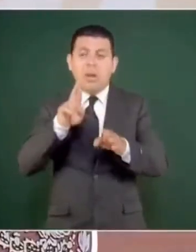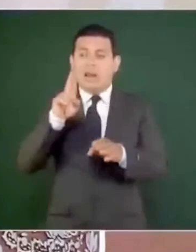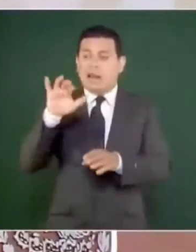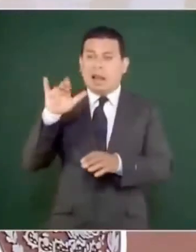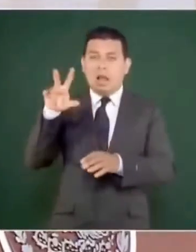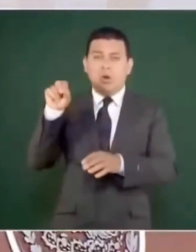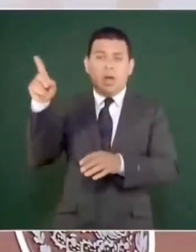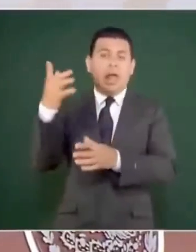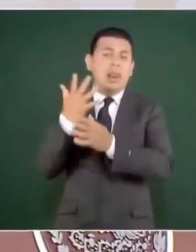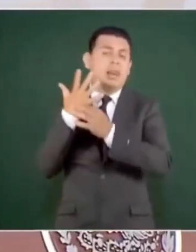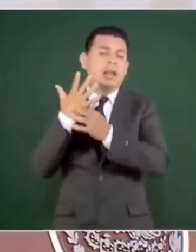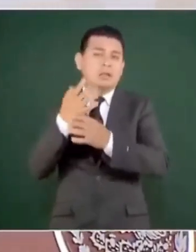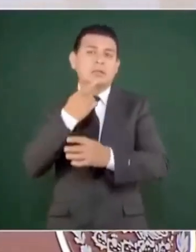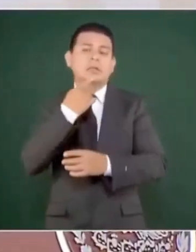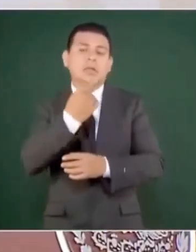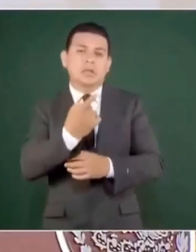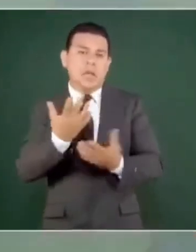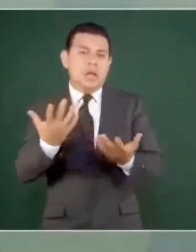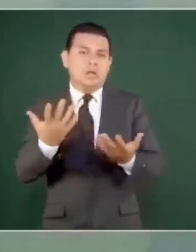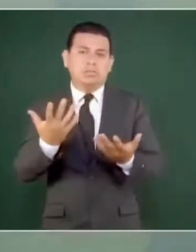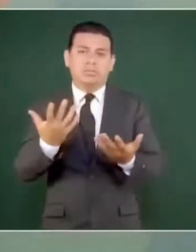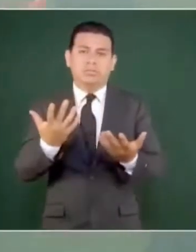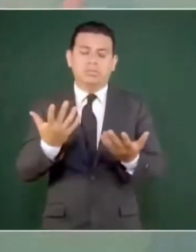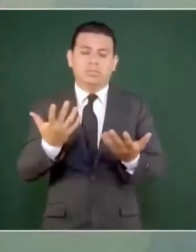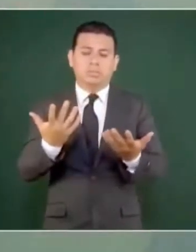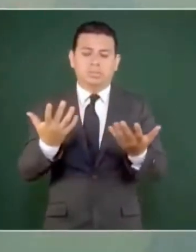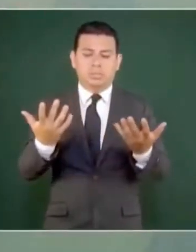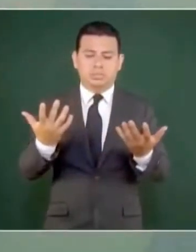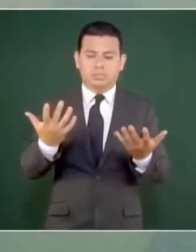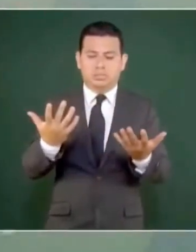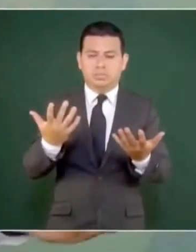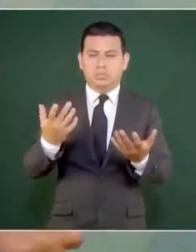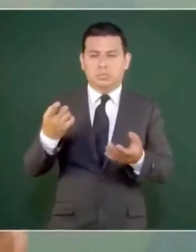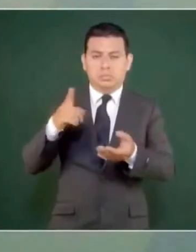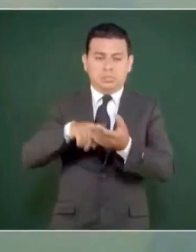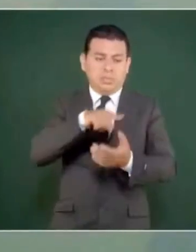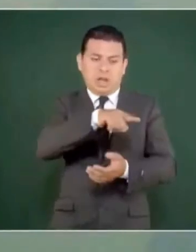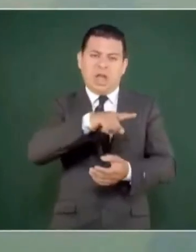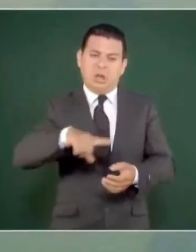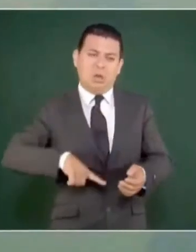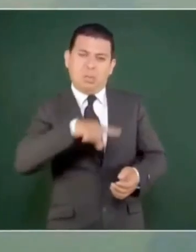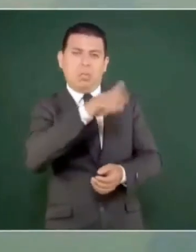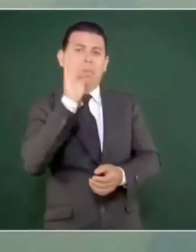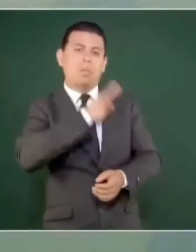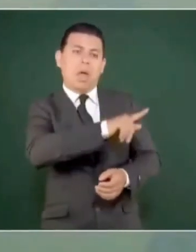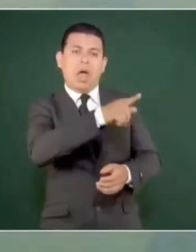que el gobierno es corrupto.